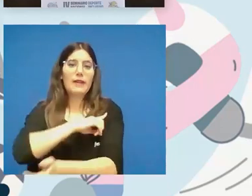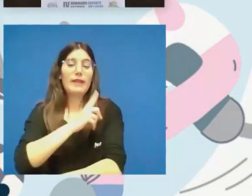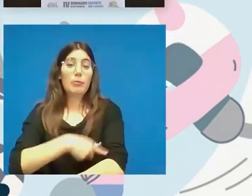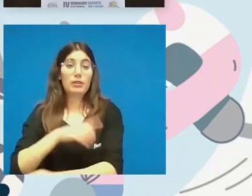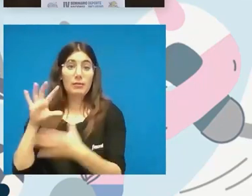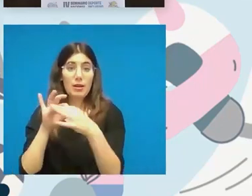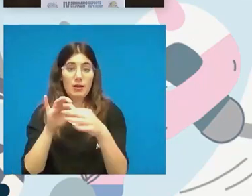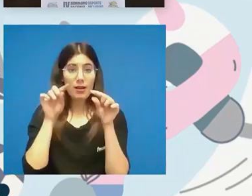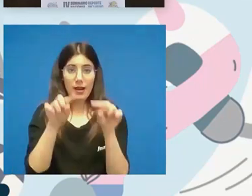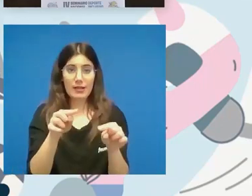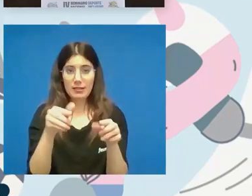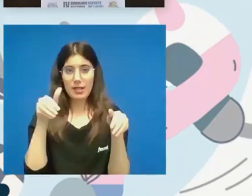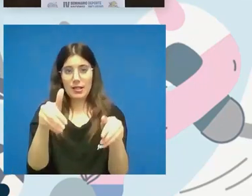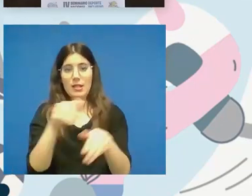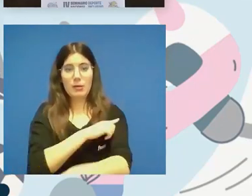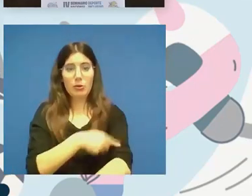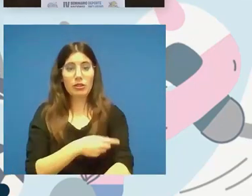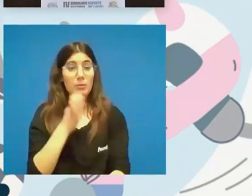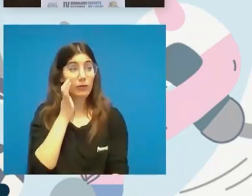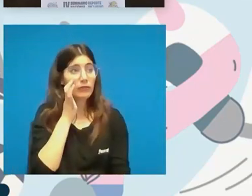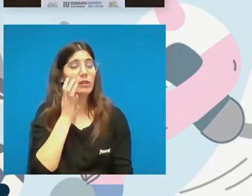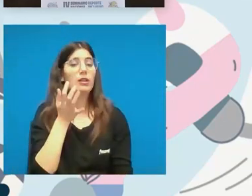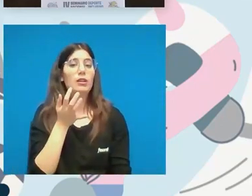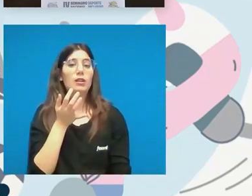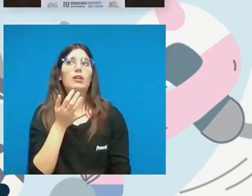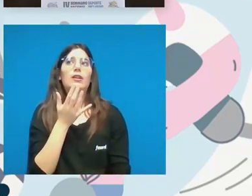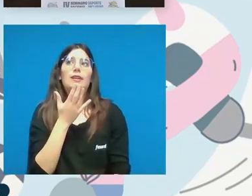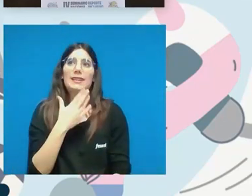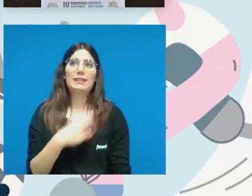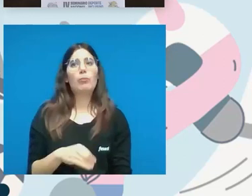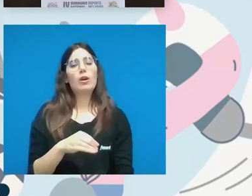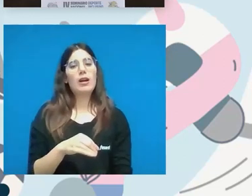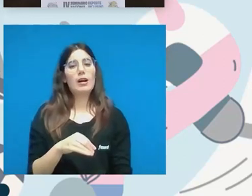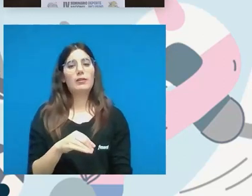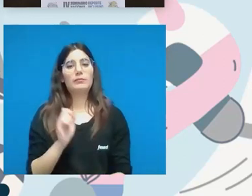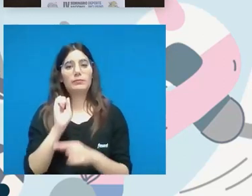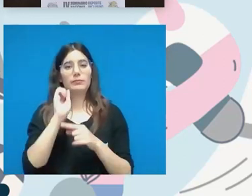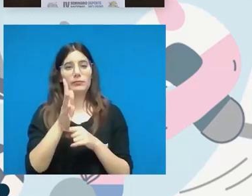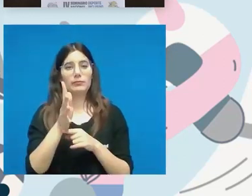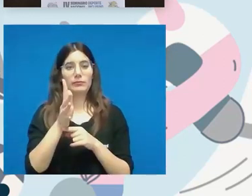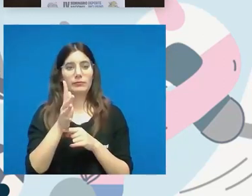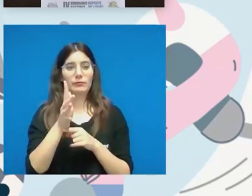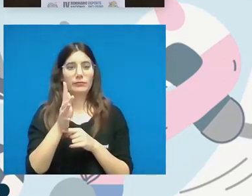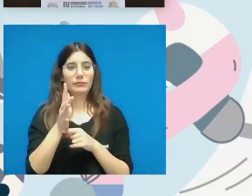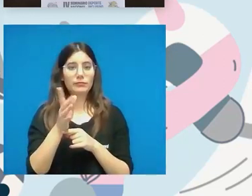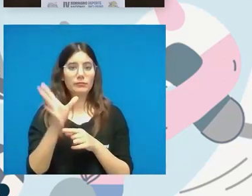ese deporte el tema de la posibilidad de que los clubes vayan teniendo en su seno las federaciones